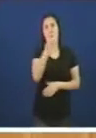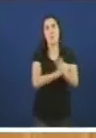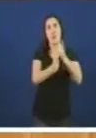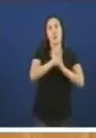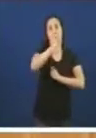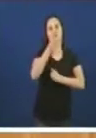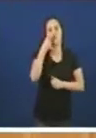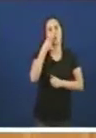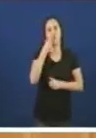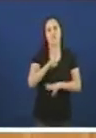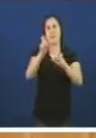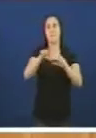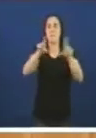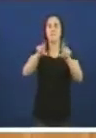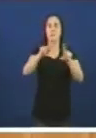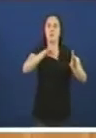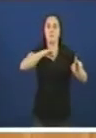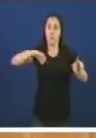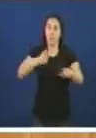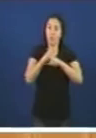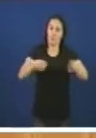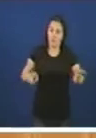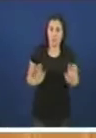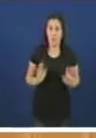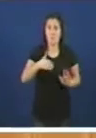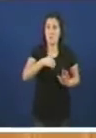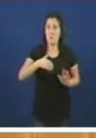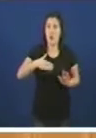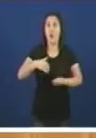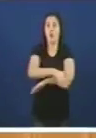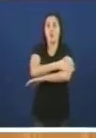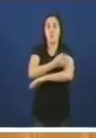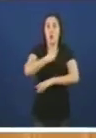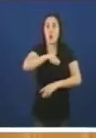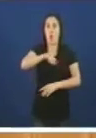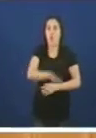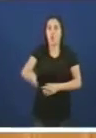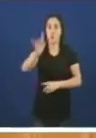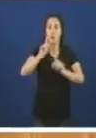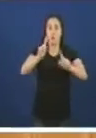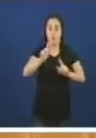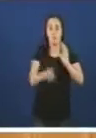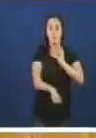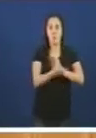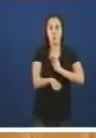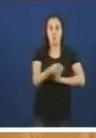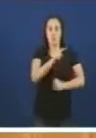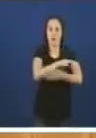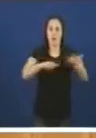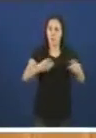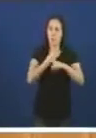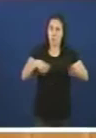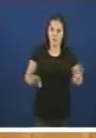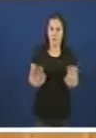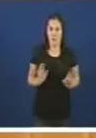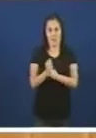ou dunha empresa privada. Que diferencia da atuación do Goberno do Estado a respeito dos setores productivos galegos? Non é o primeiro caso, non